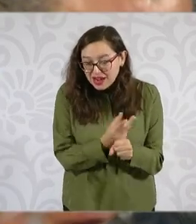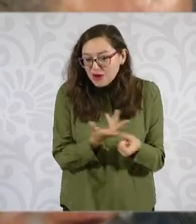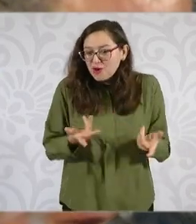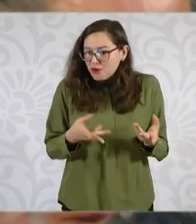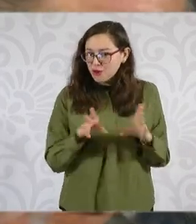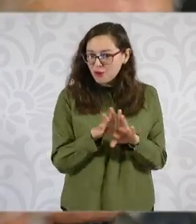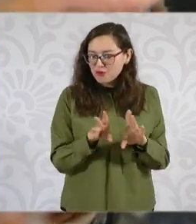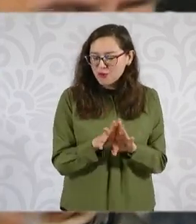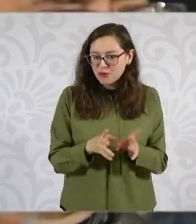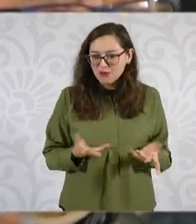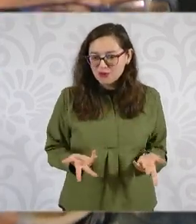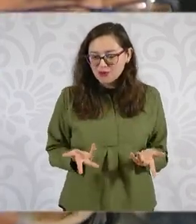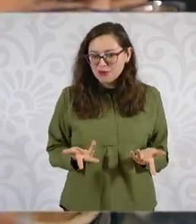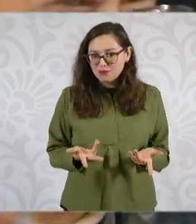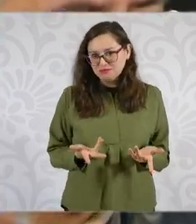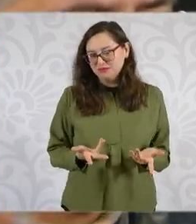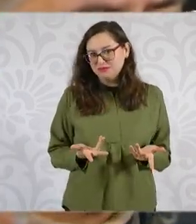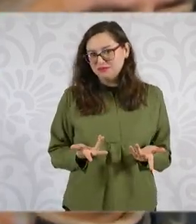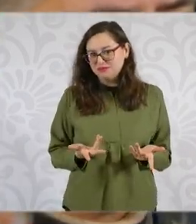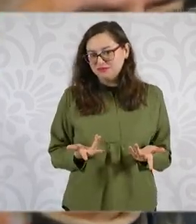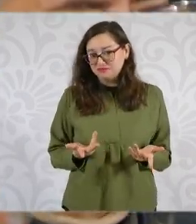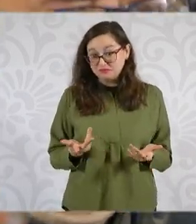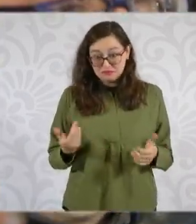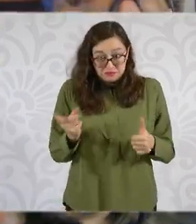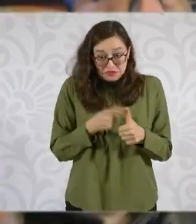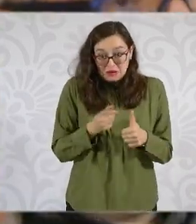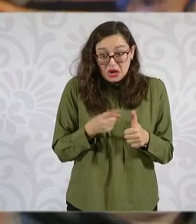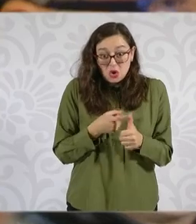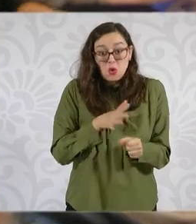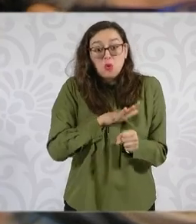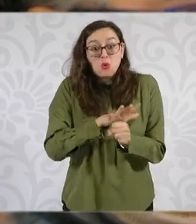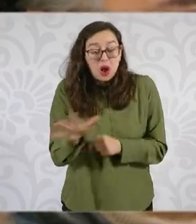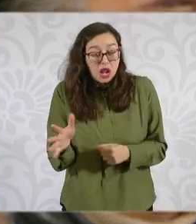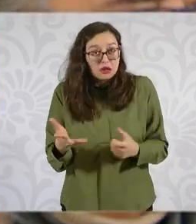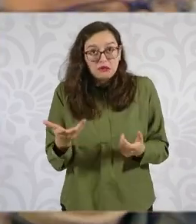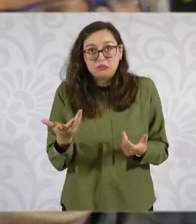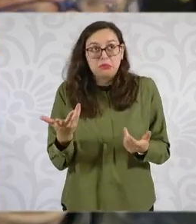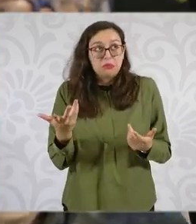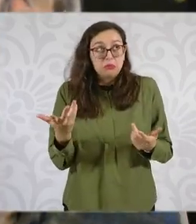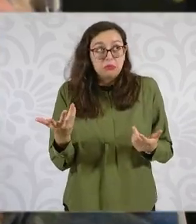términos estrictos. y qué se va a hacer primero, mejorar